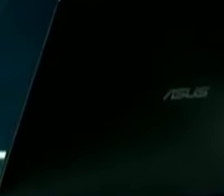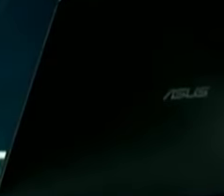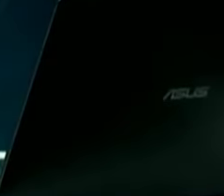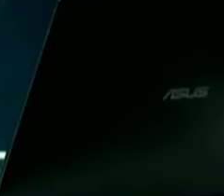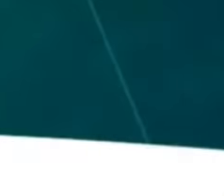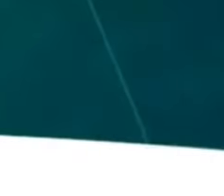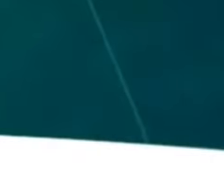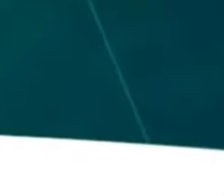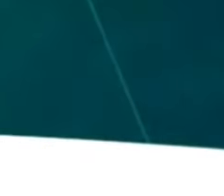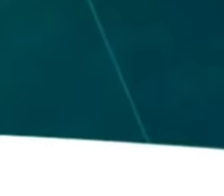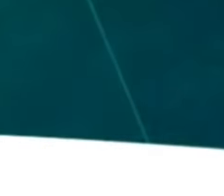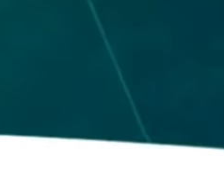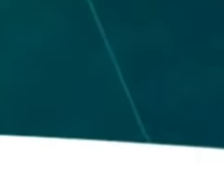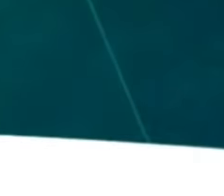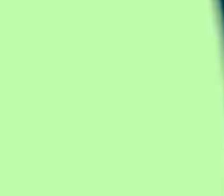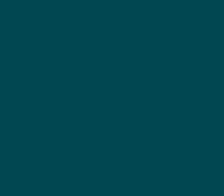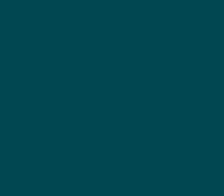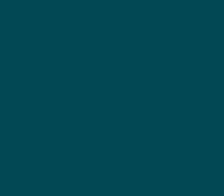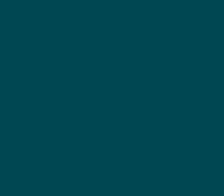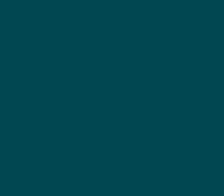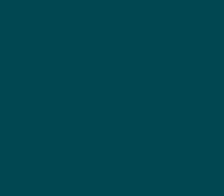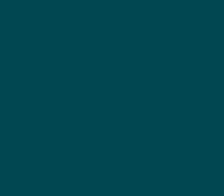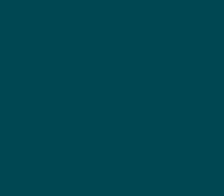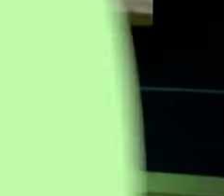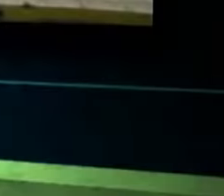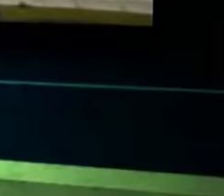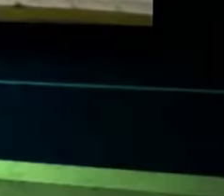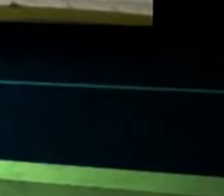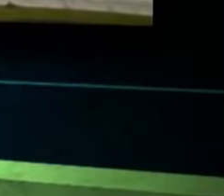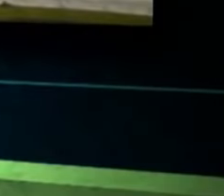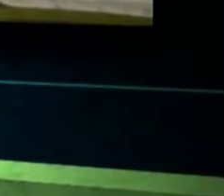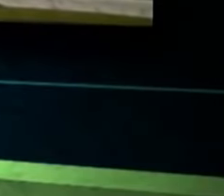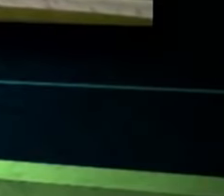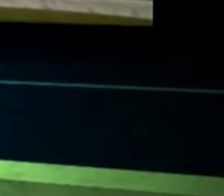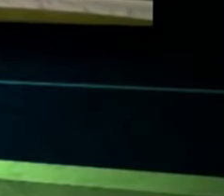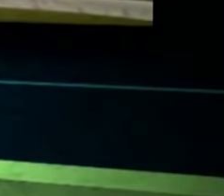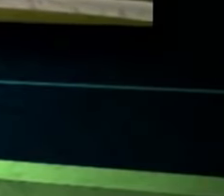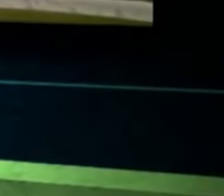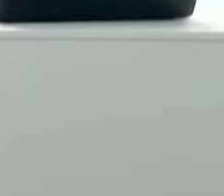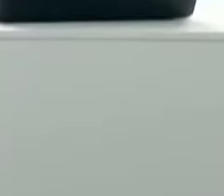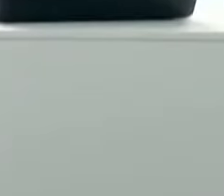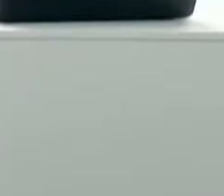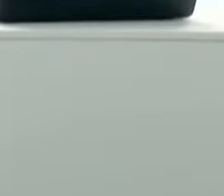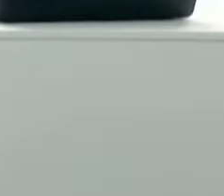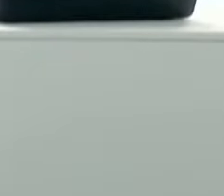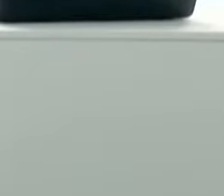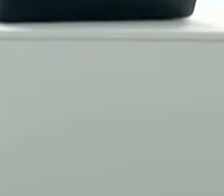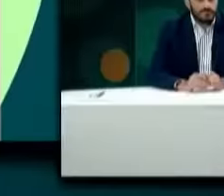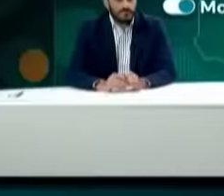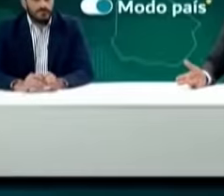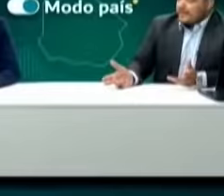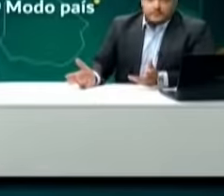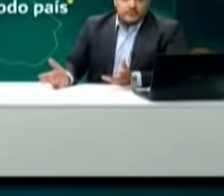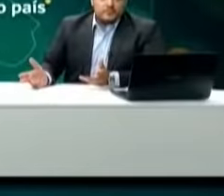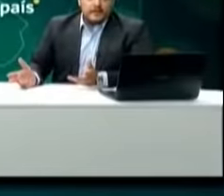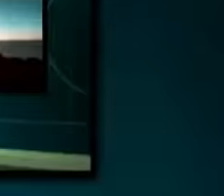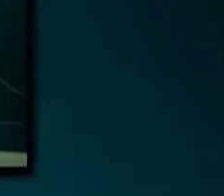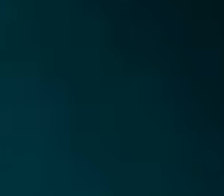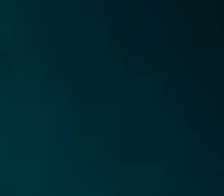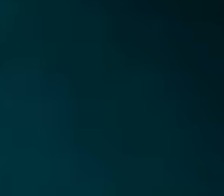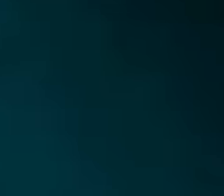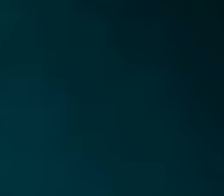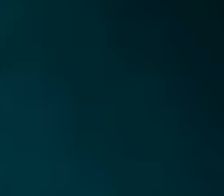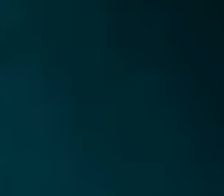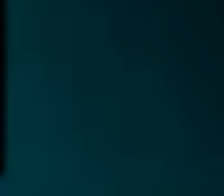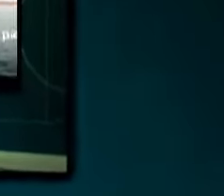Lorenzo y Soledad Cejas. Y la participación de Diego Domínguez. Para ponerte al día con la